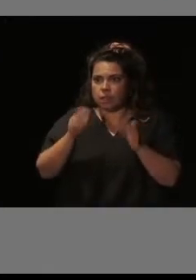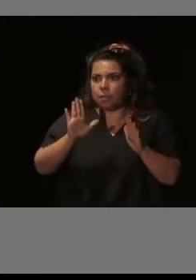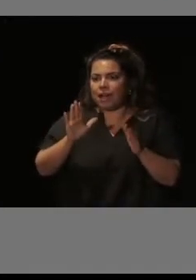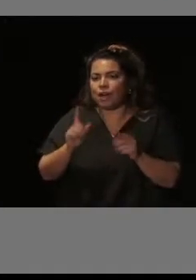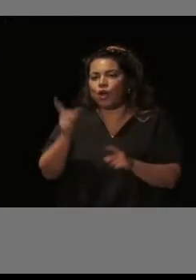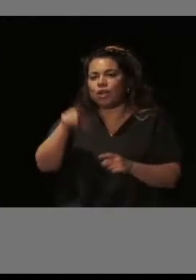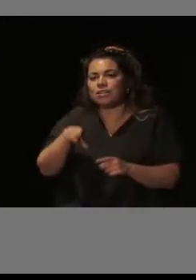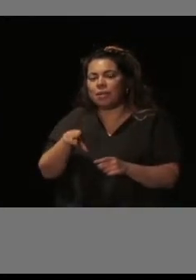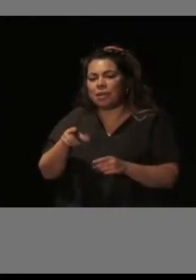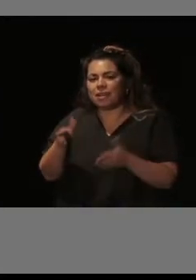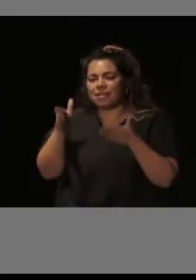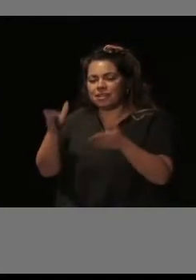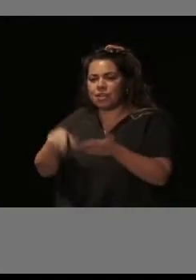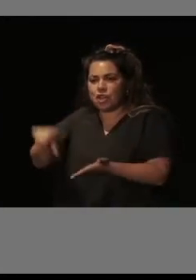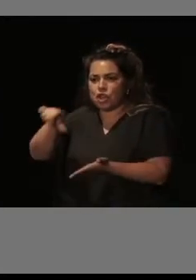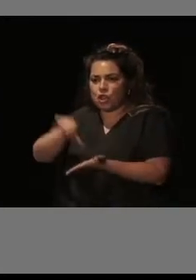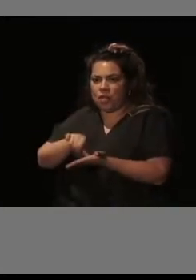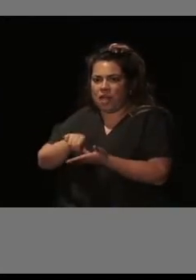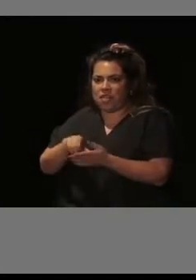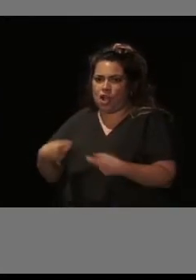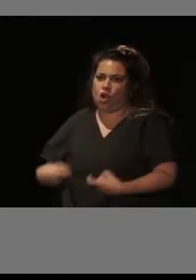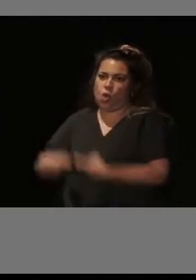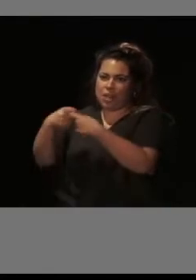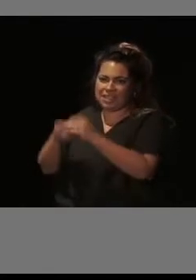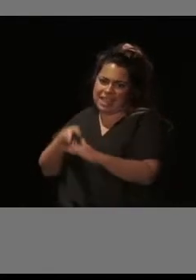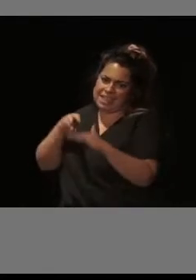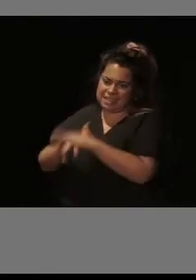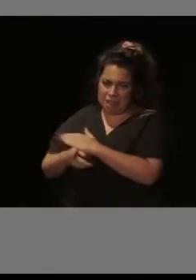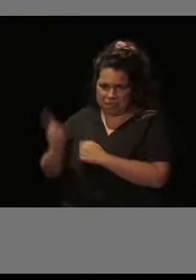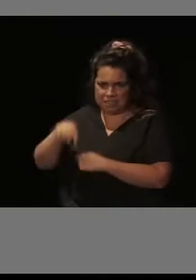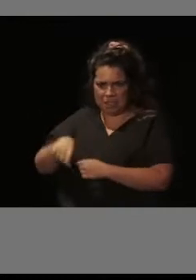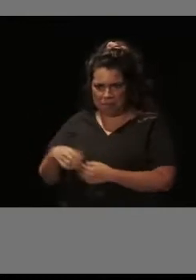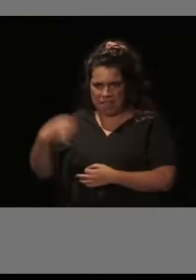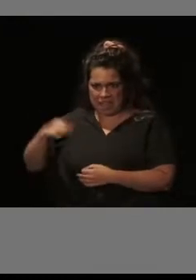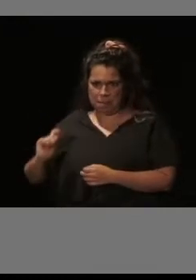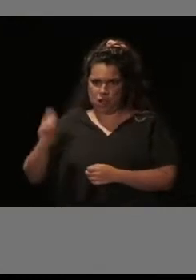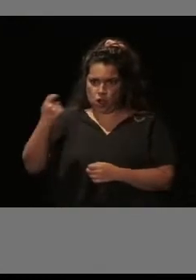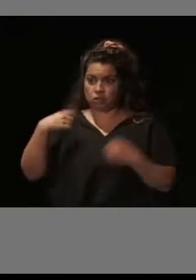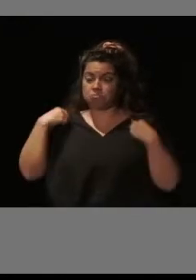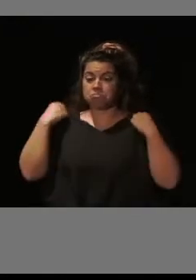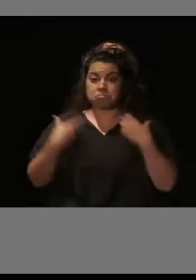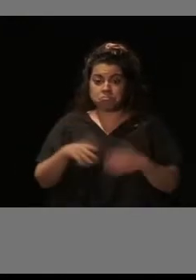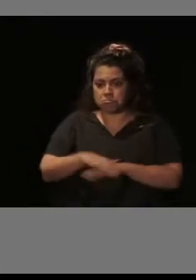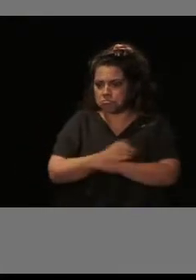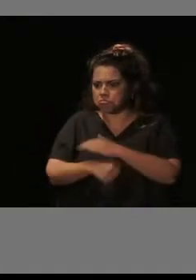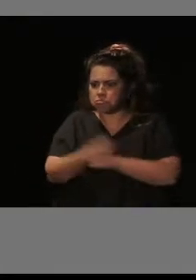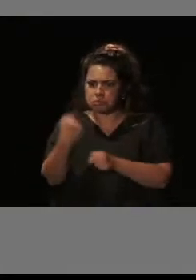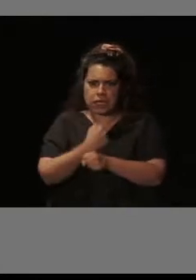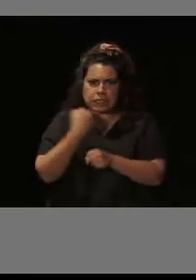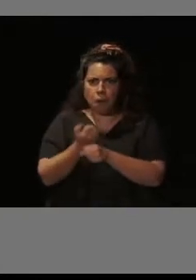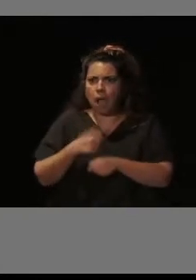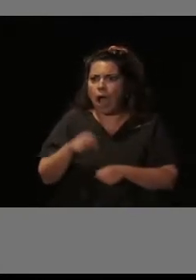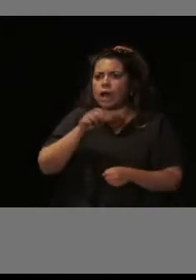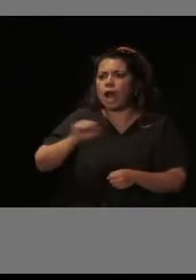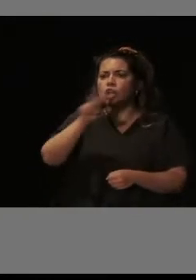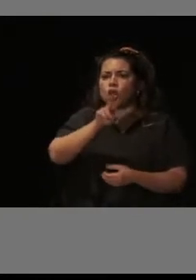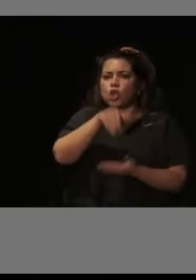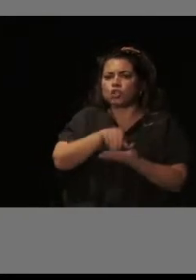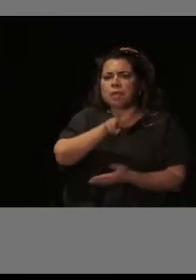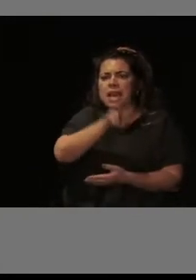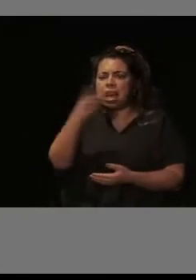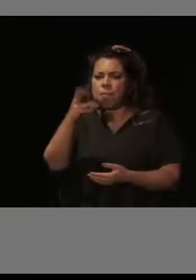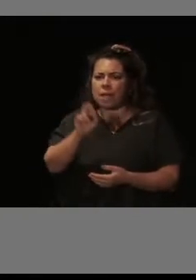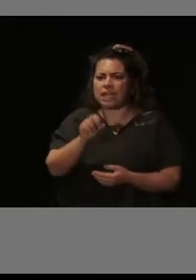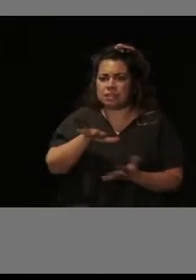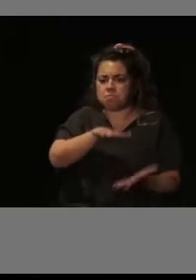conseguir ciudades y comunidades accesibles. Y nos pusimos a trabajar en ello. En el año 2020 se implanta la